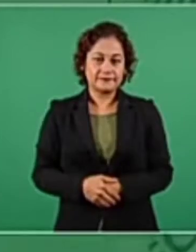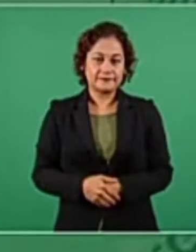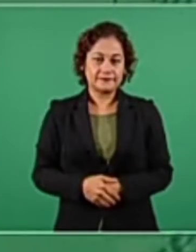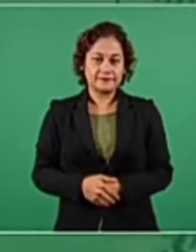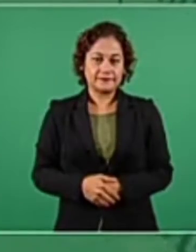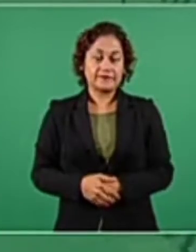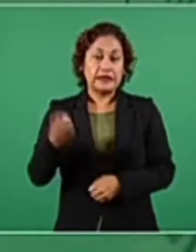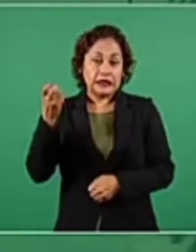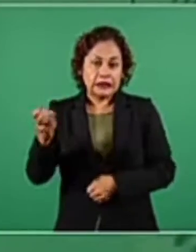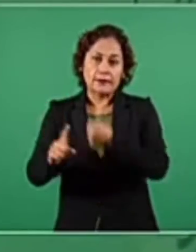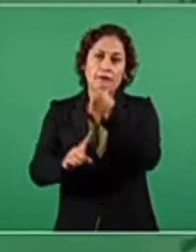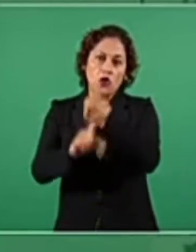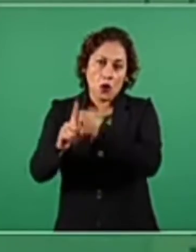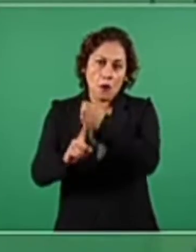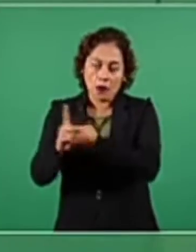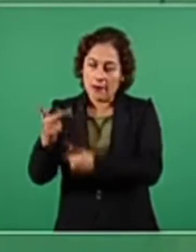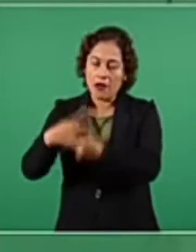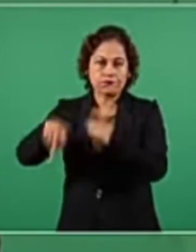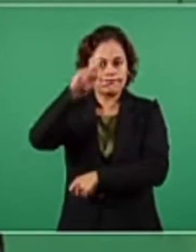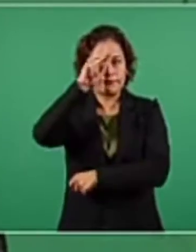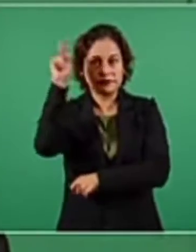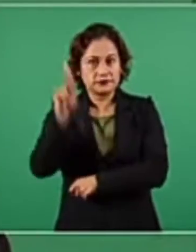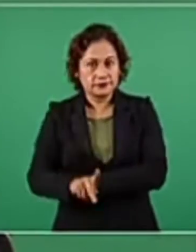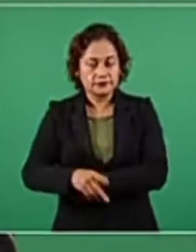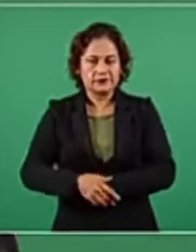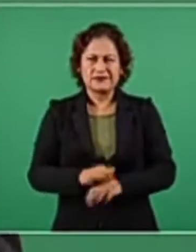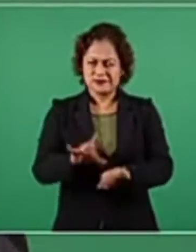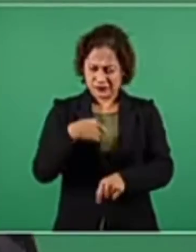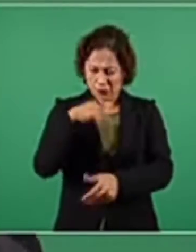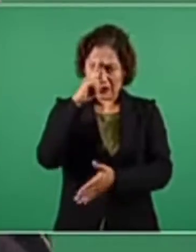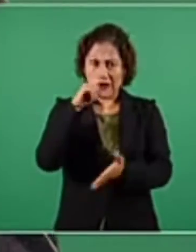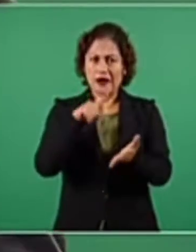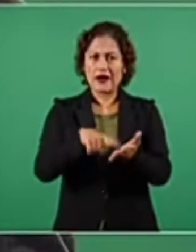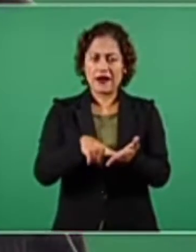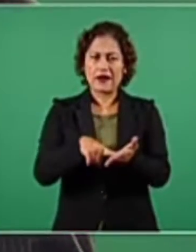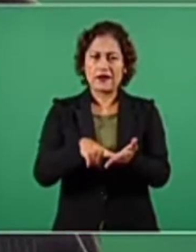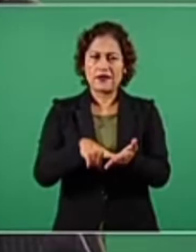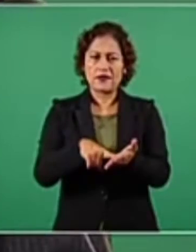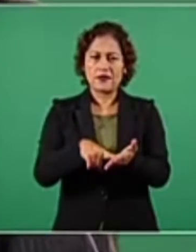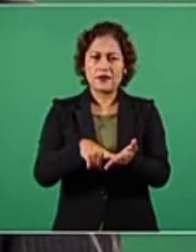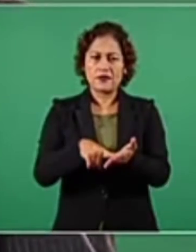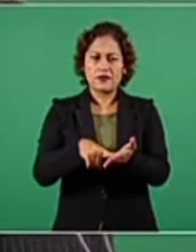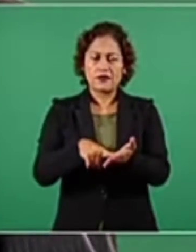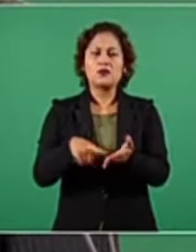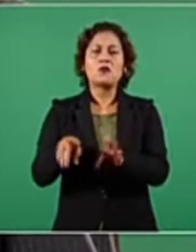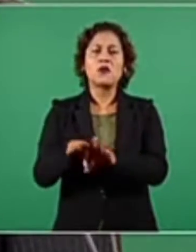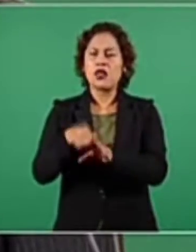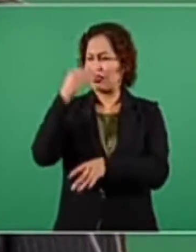agrava la situación. Creo que le incluyó dolo.